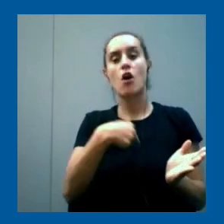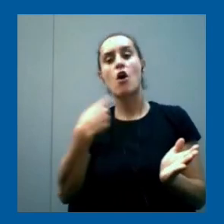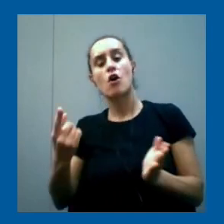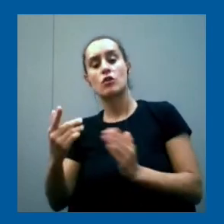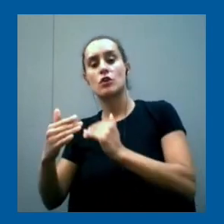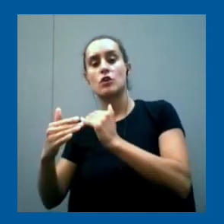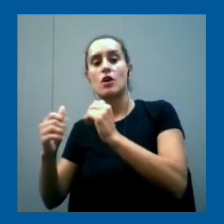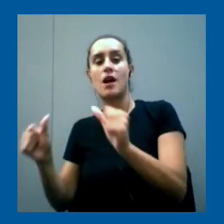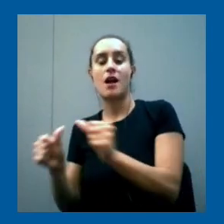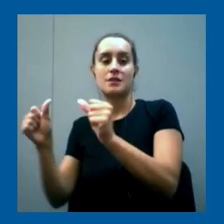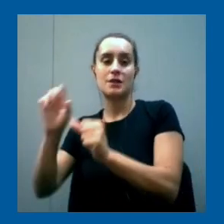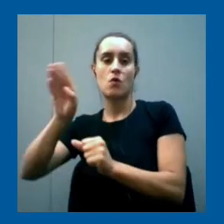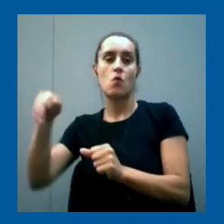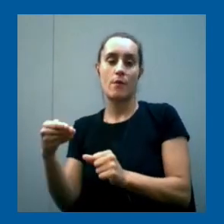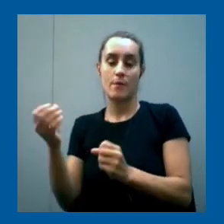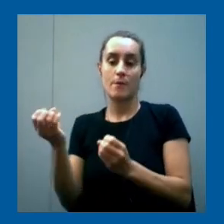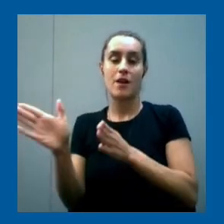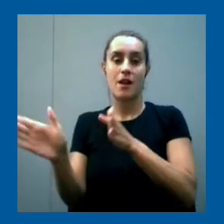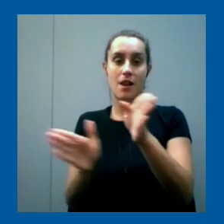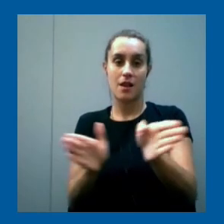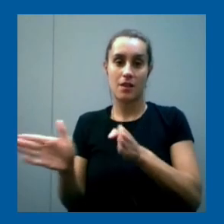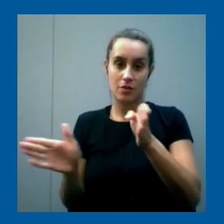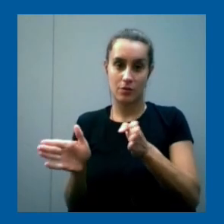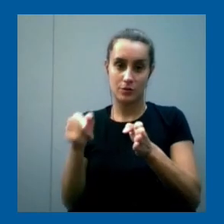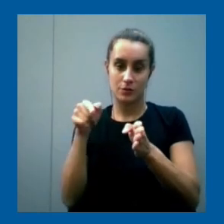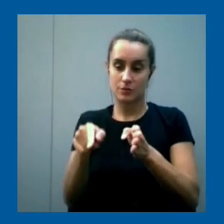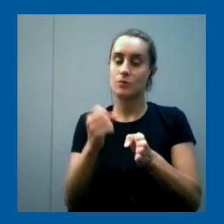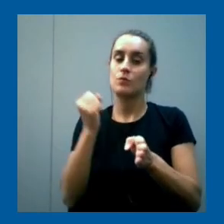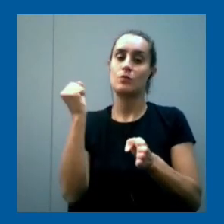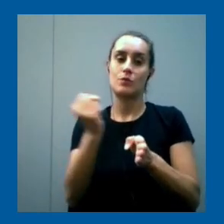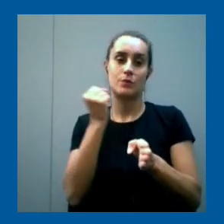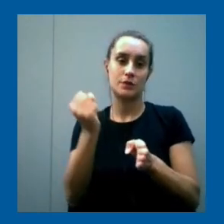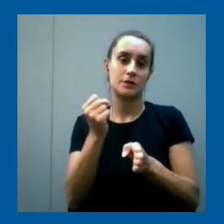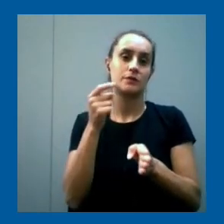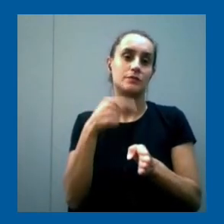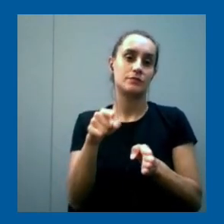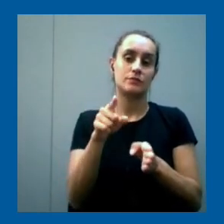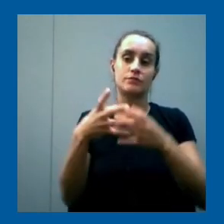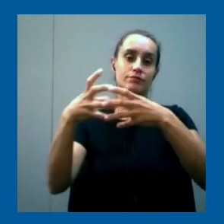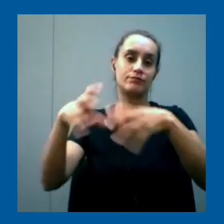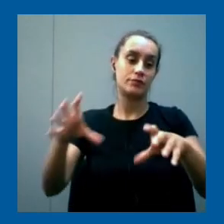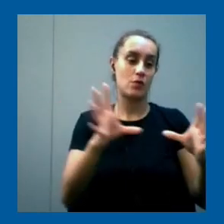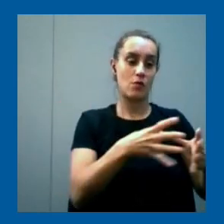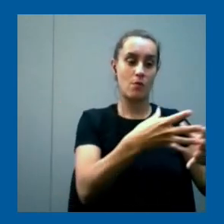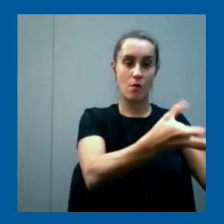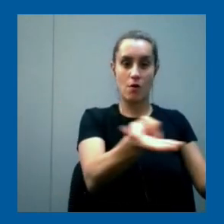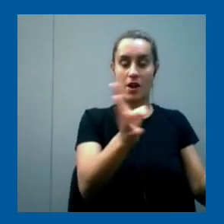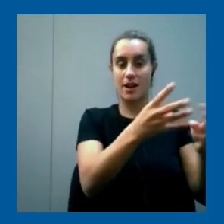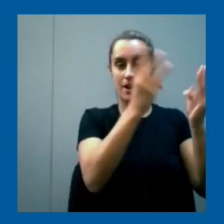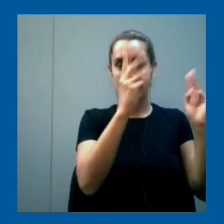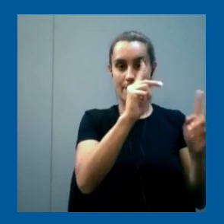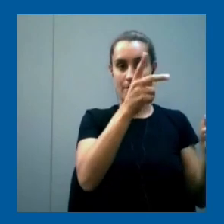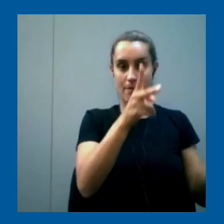cualquiera de esas dos son como puntos de entrada importantes y, digamos, son como los temas más generales que se pueden abordar